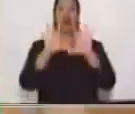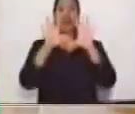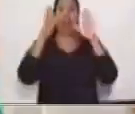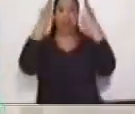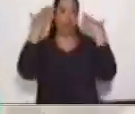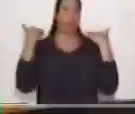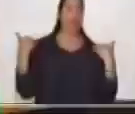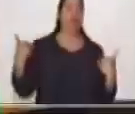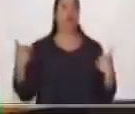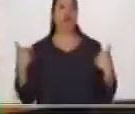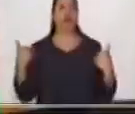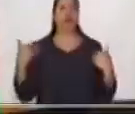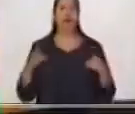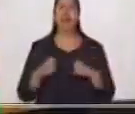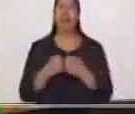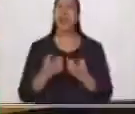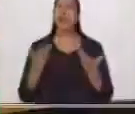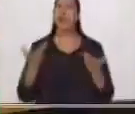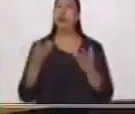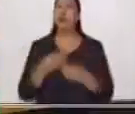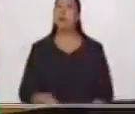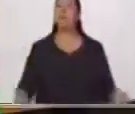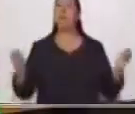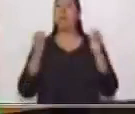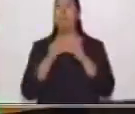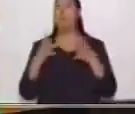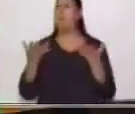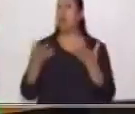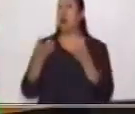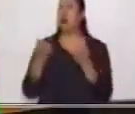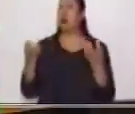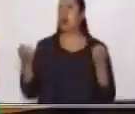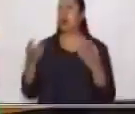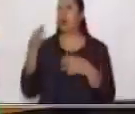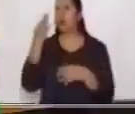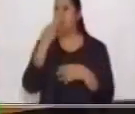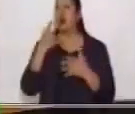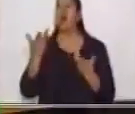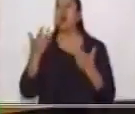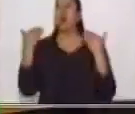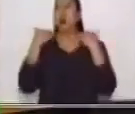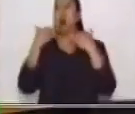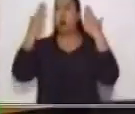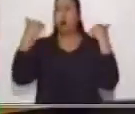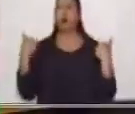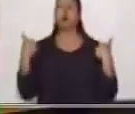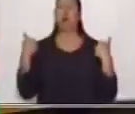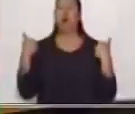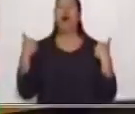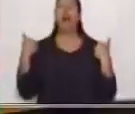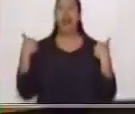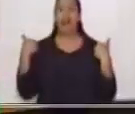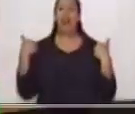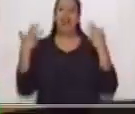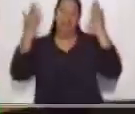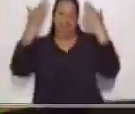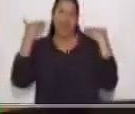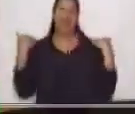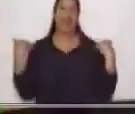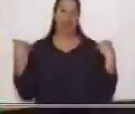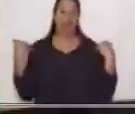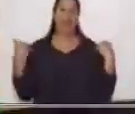¿Qué prevalece en mi clase? Las niñas que tienen el cabello largo. Entonces, es una herramienta en la cual yo estoy